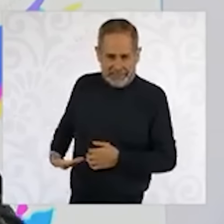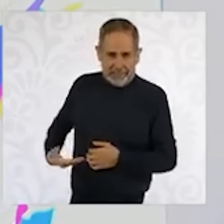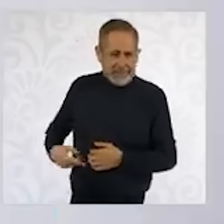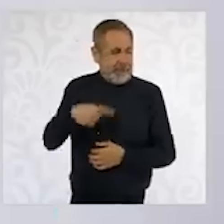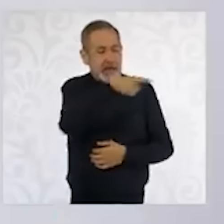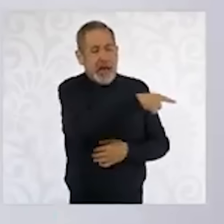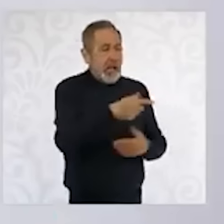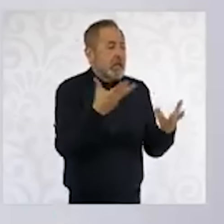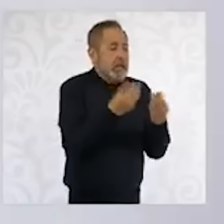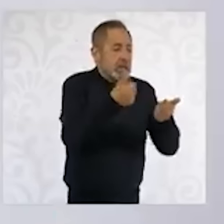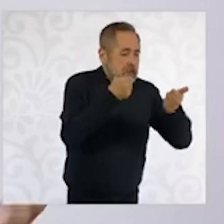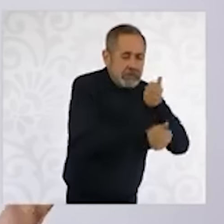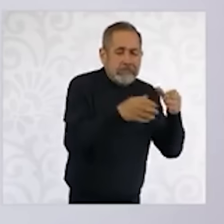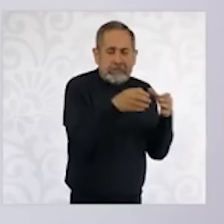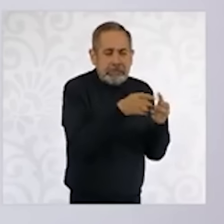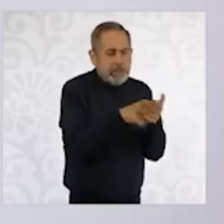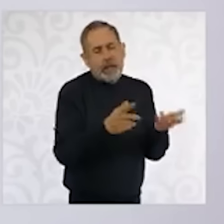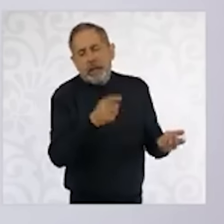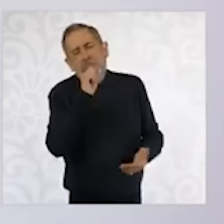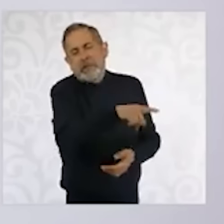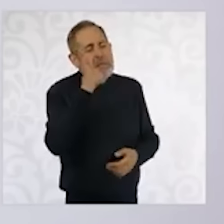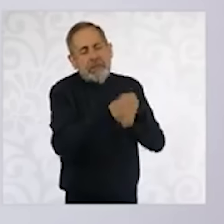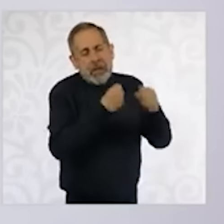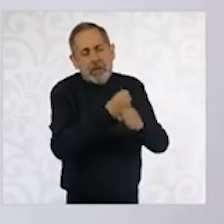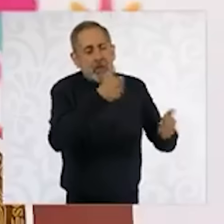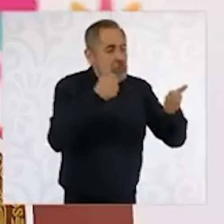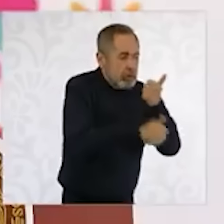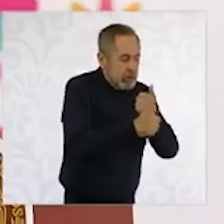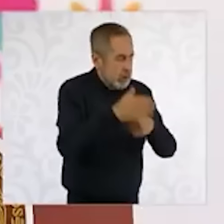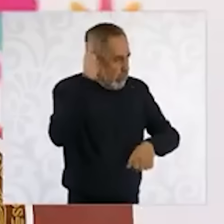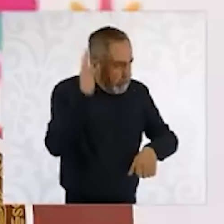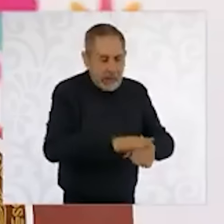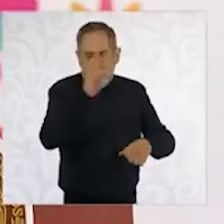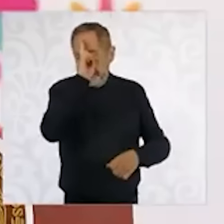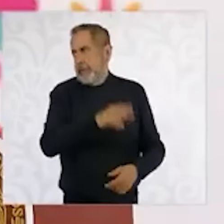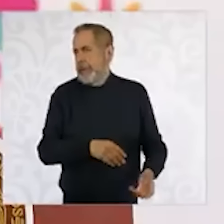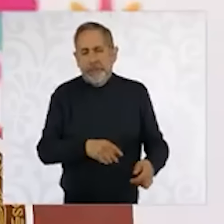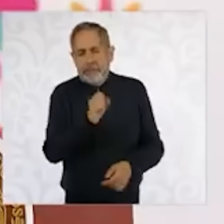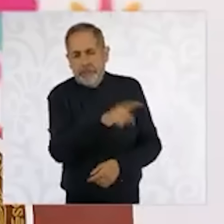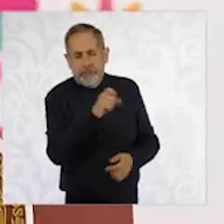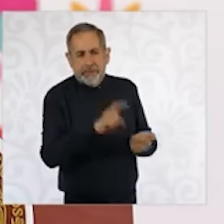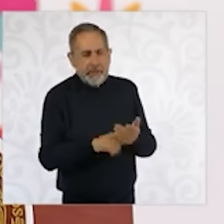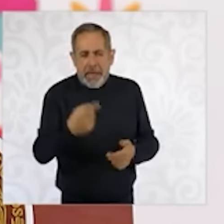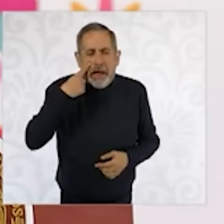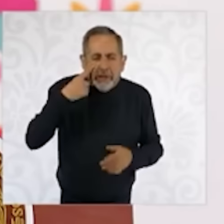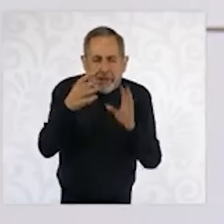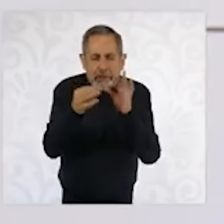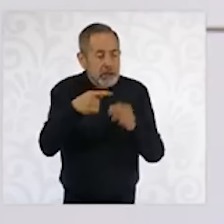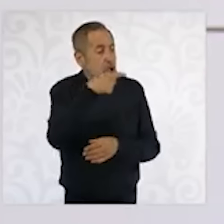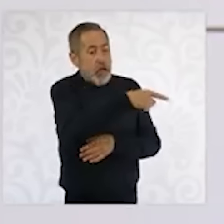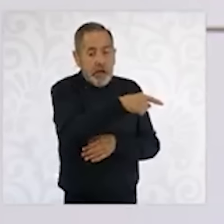bueno siempre fue vocero del conservadurismo, pero hoy más todavía. Fíjense dónde